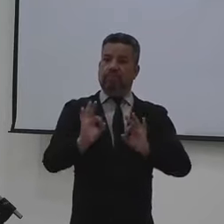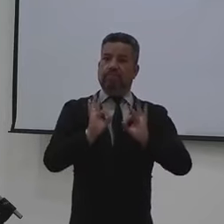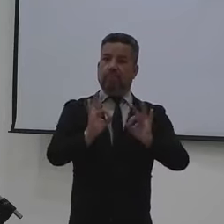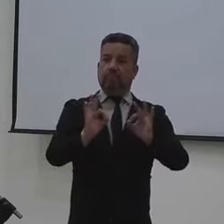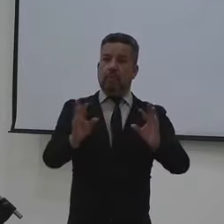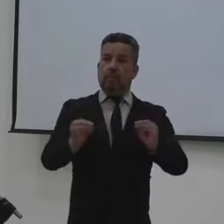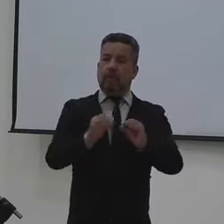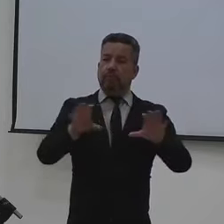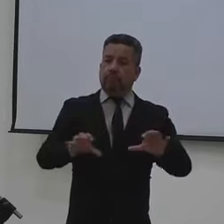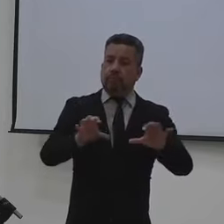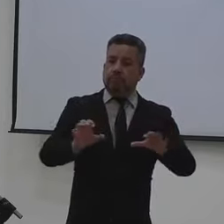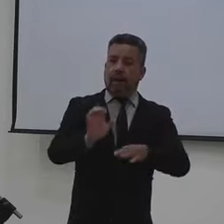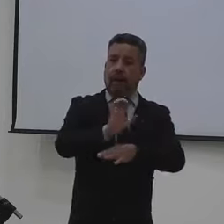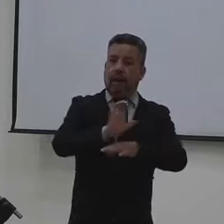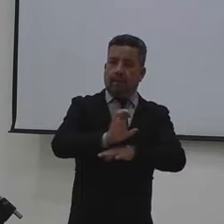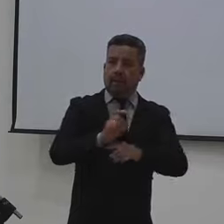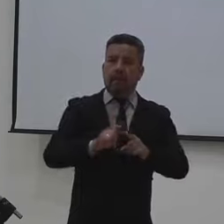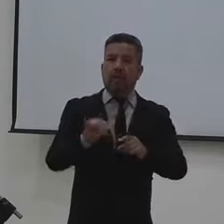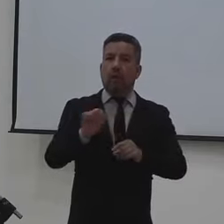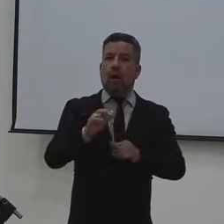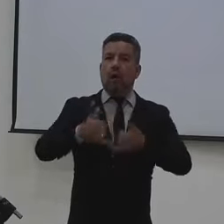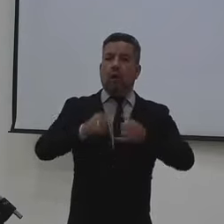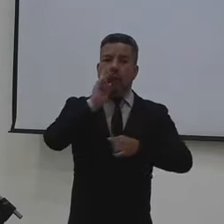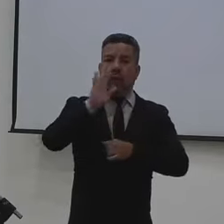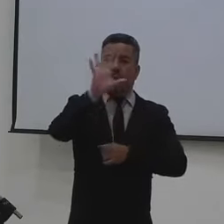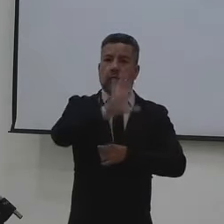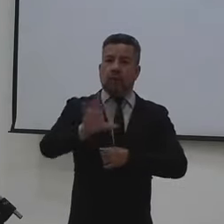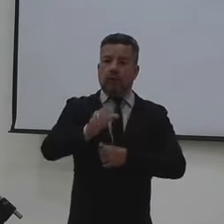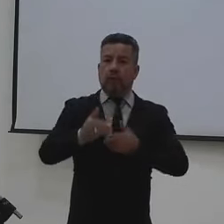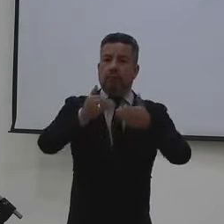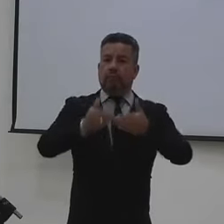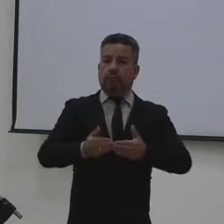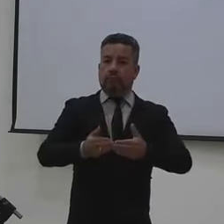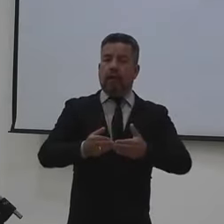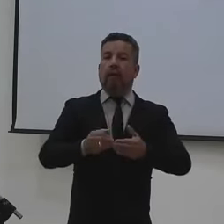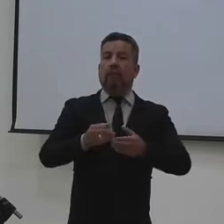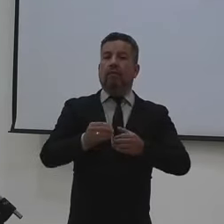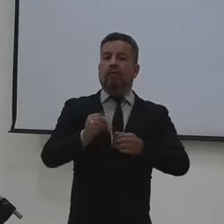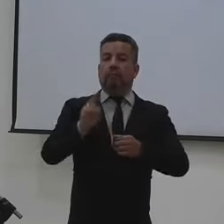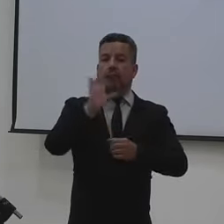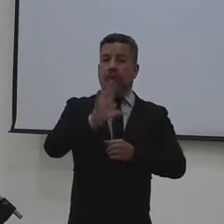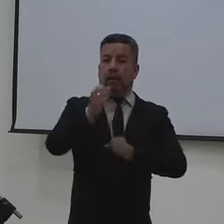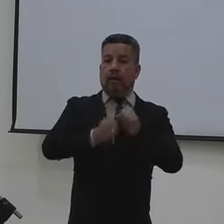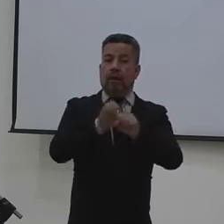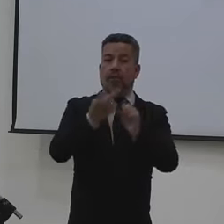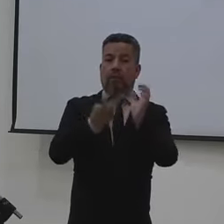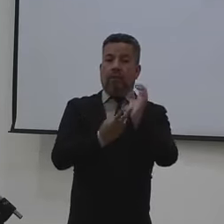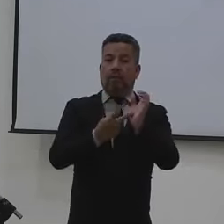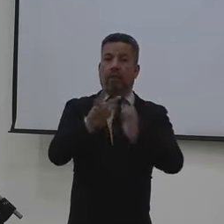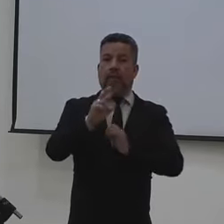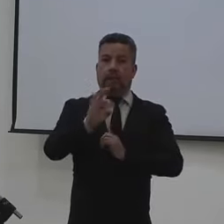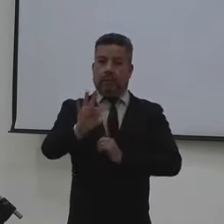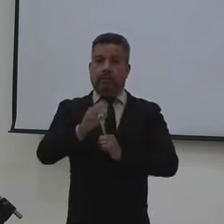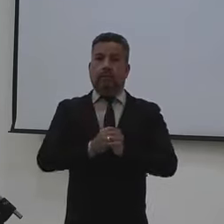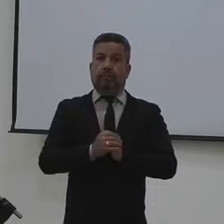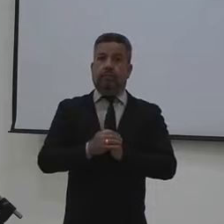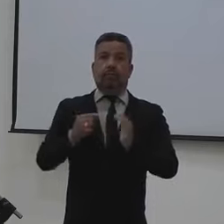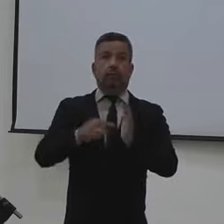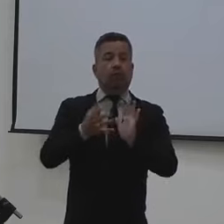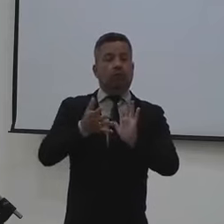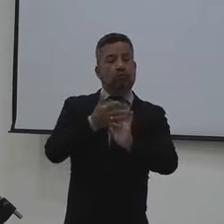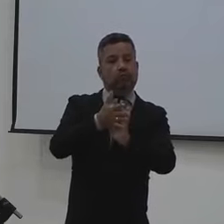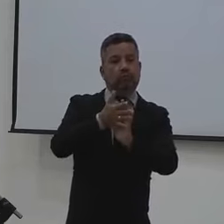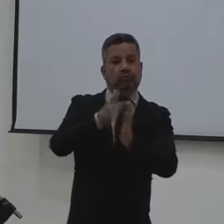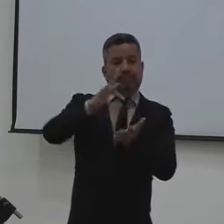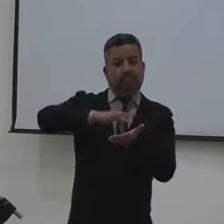nuevo nivel e impulsando grandes eventos como los Juegos Nacionales y Paranacionales del 2023. Es por esto que